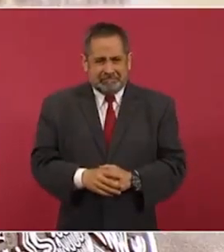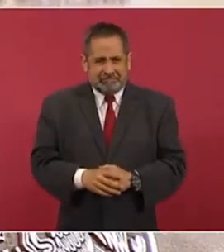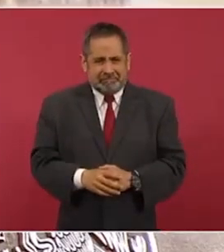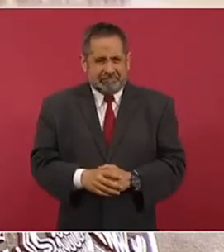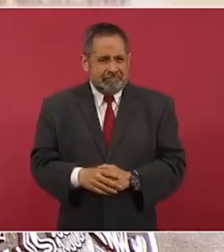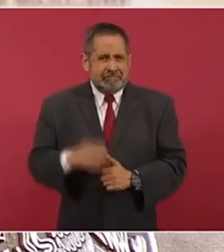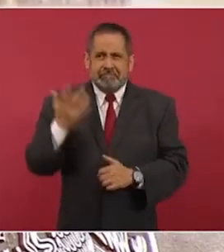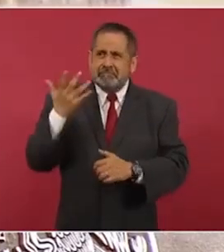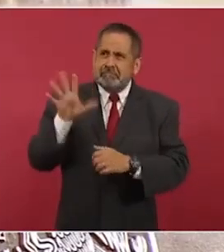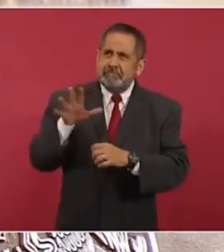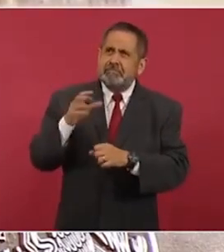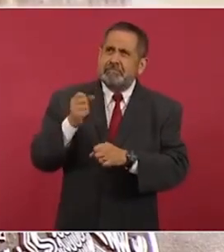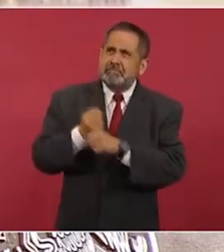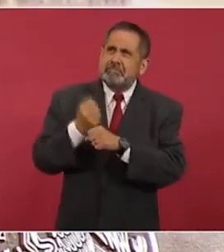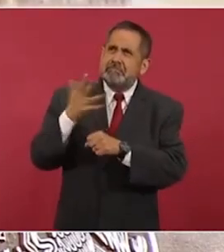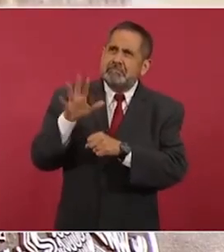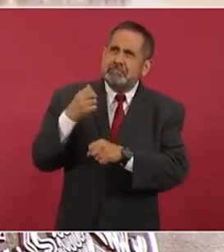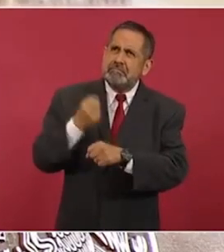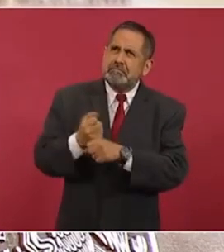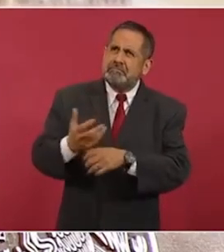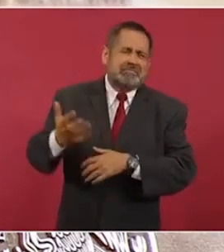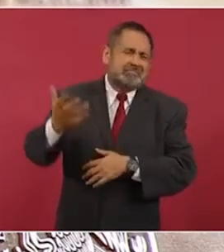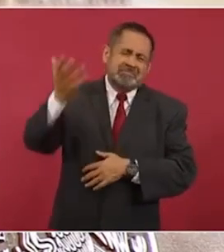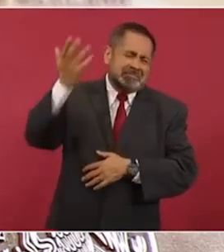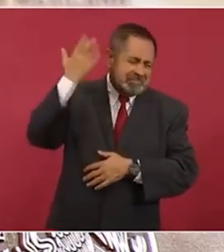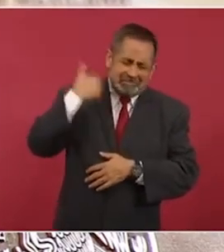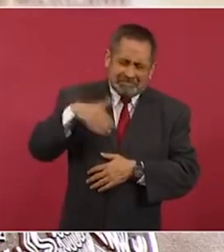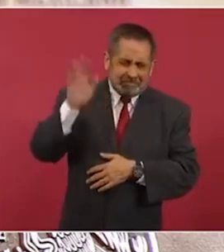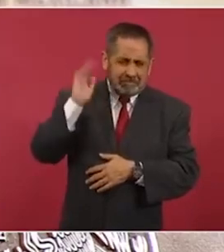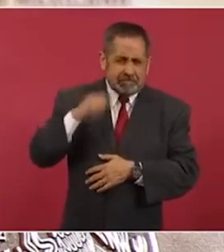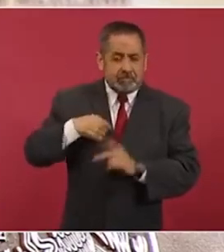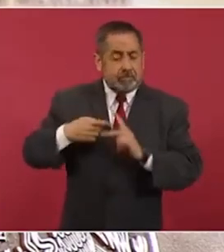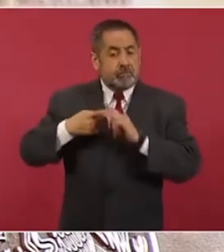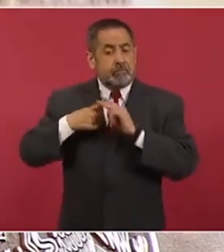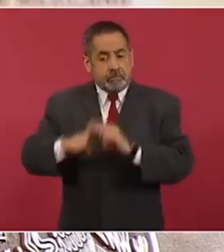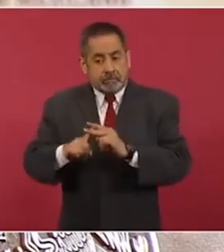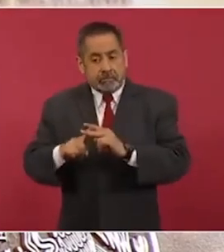décadas desde que entré